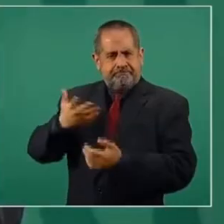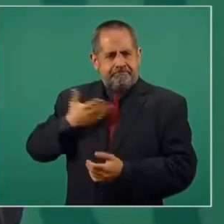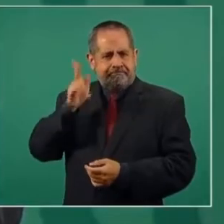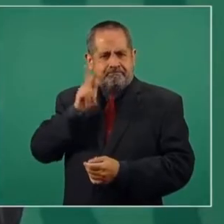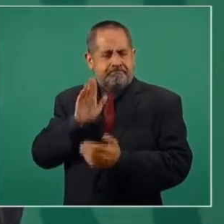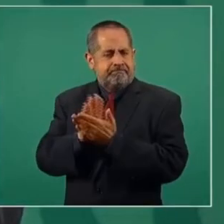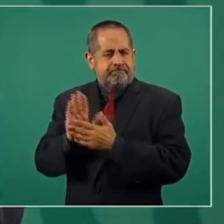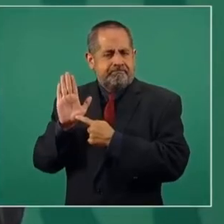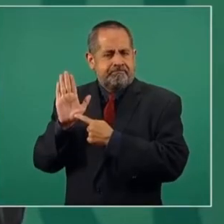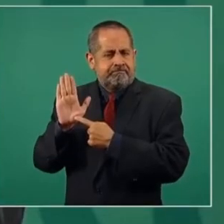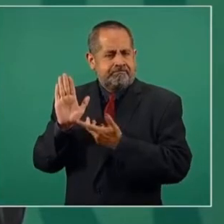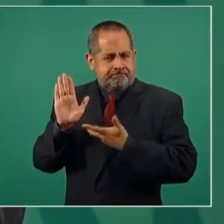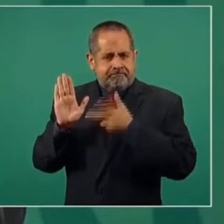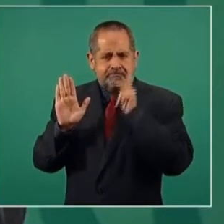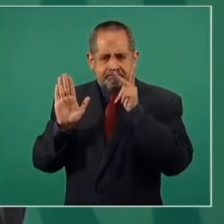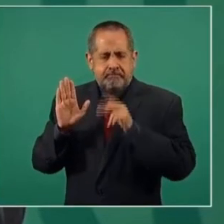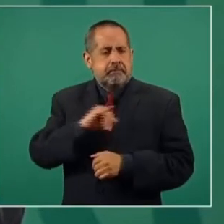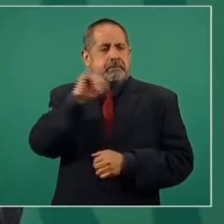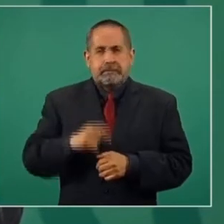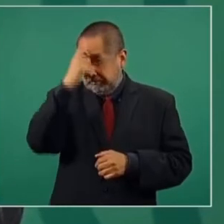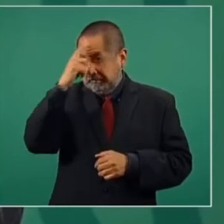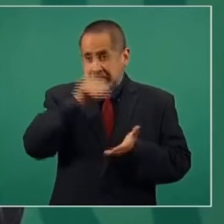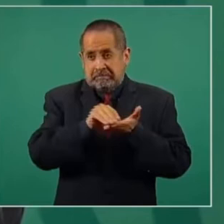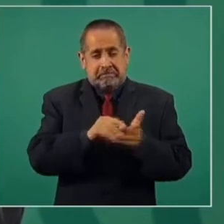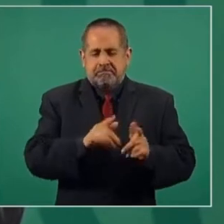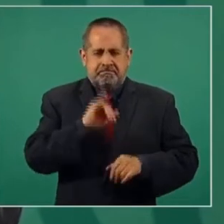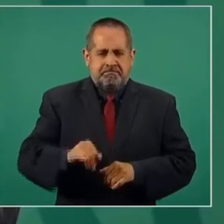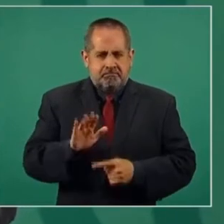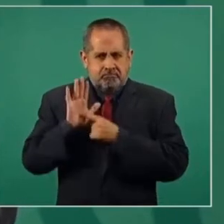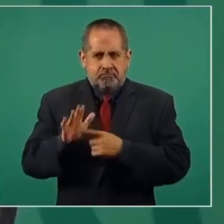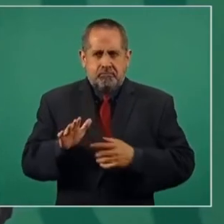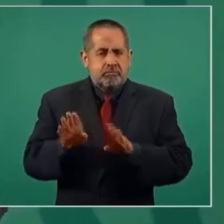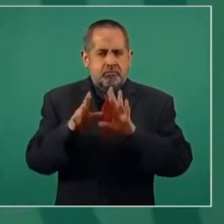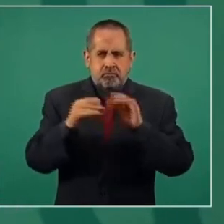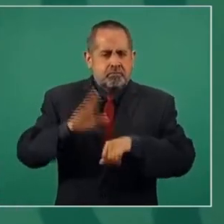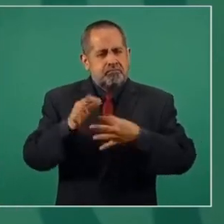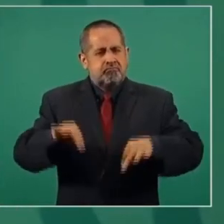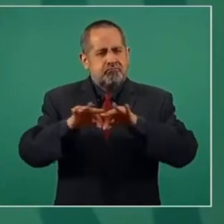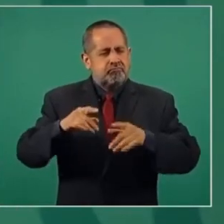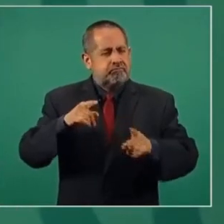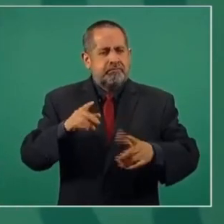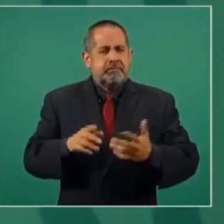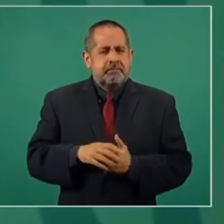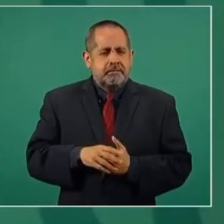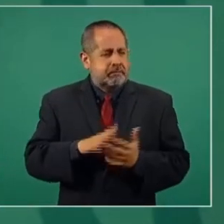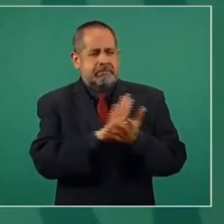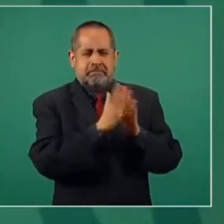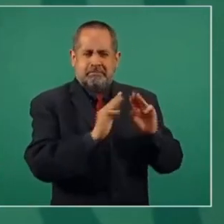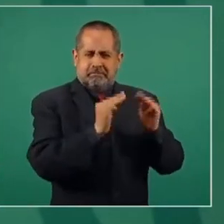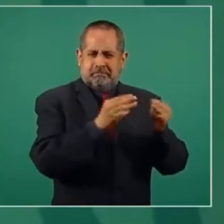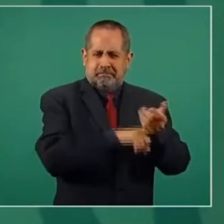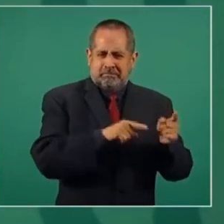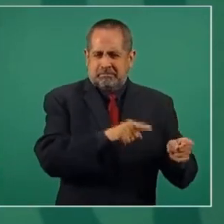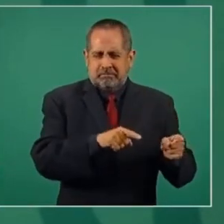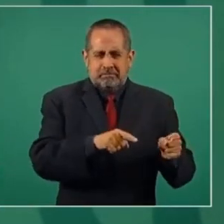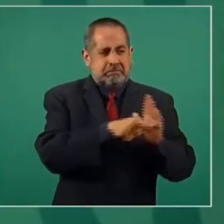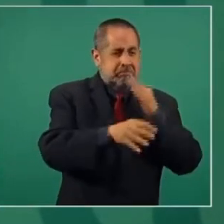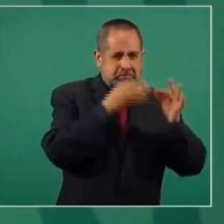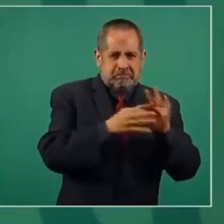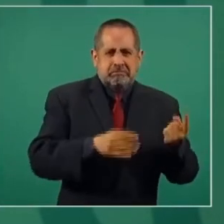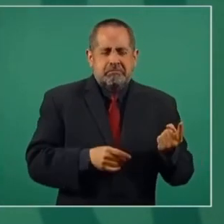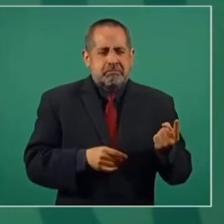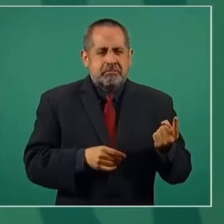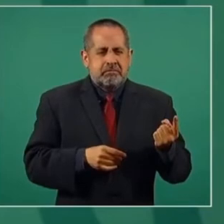pruebas. Nunca una calumnia. Nada de la máxima de la mafia o de la ampada del periodismo.